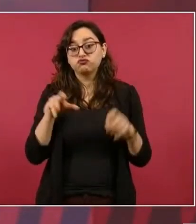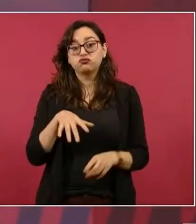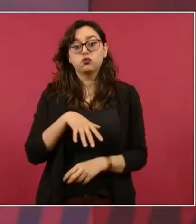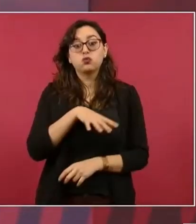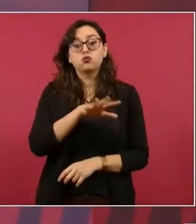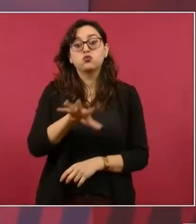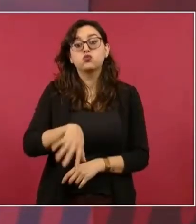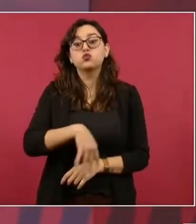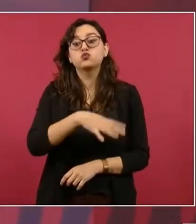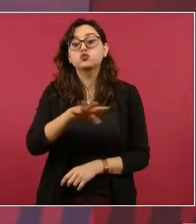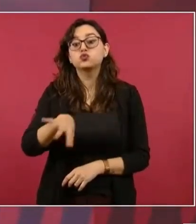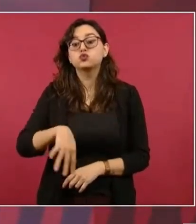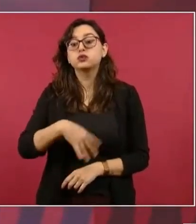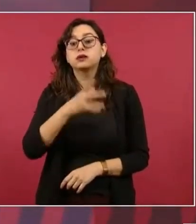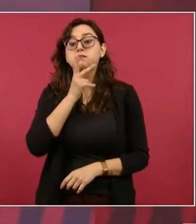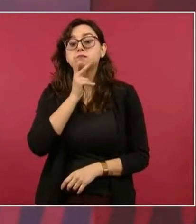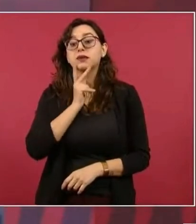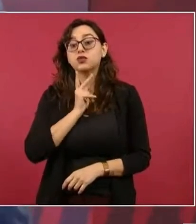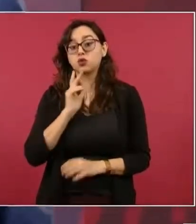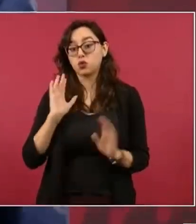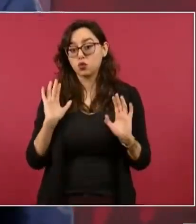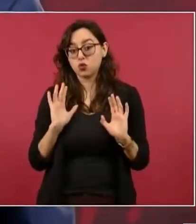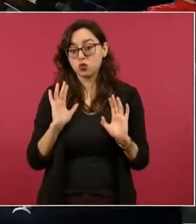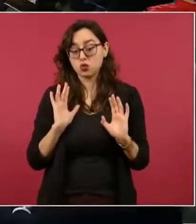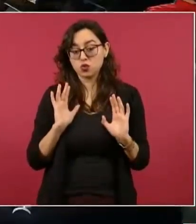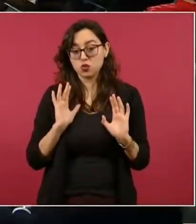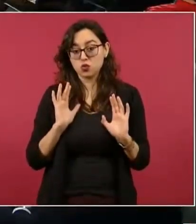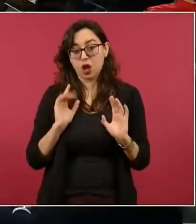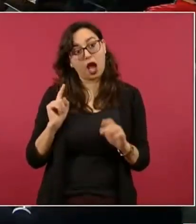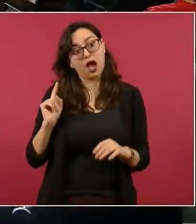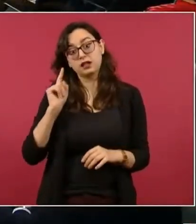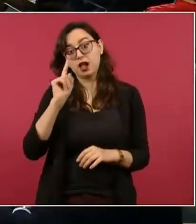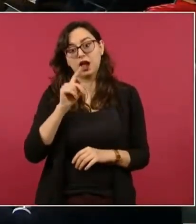y a perforar pozos en el norte